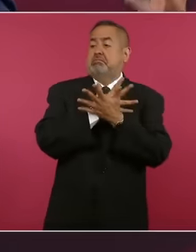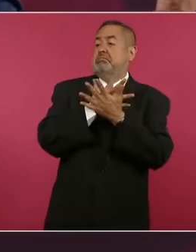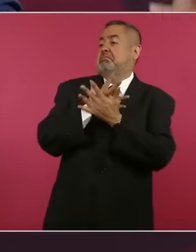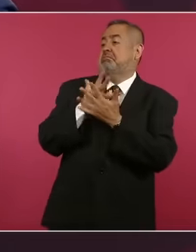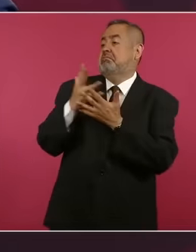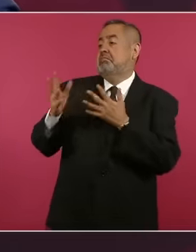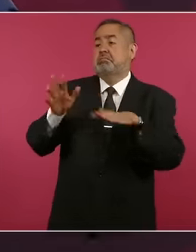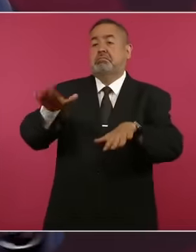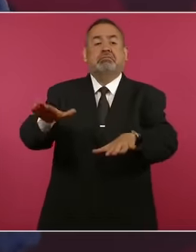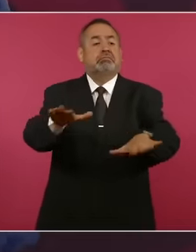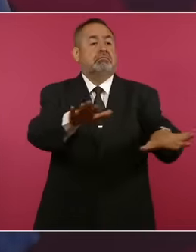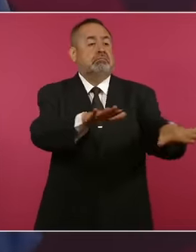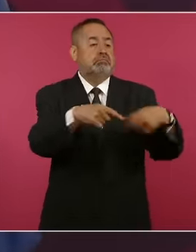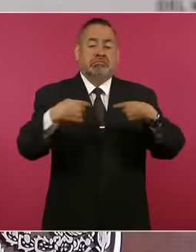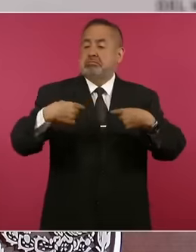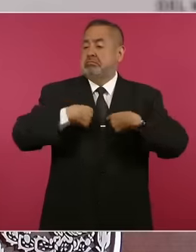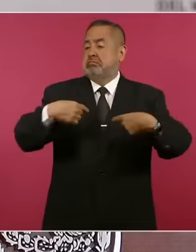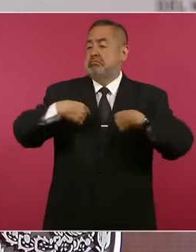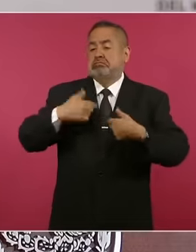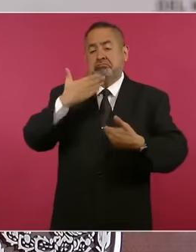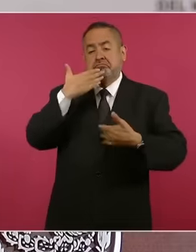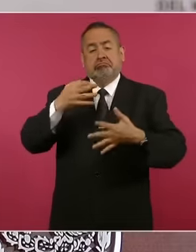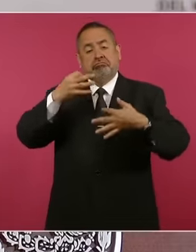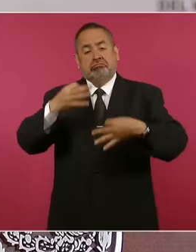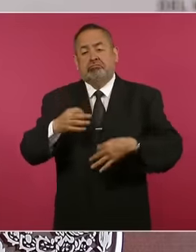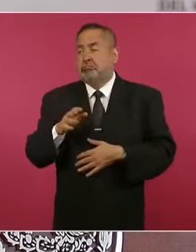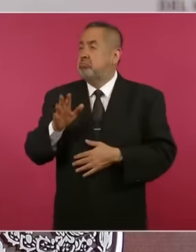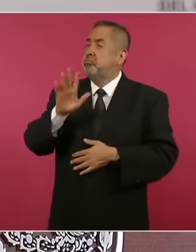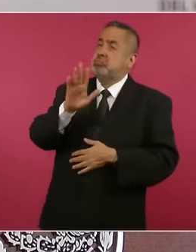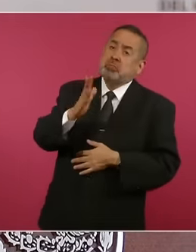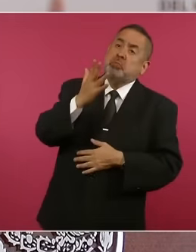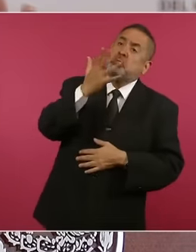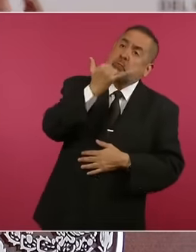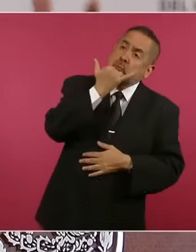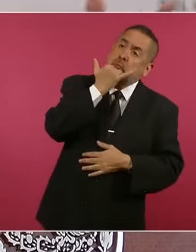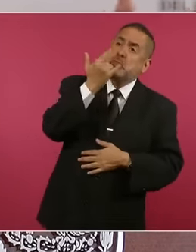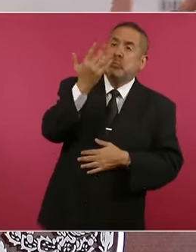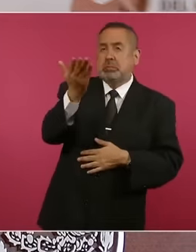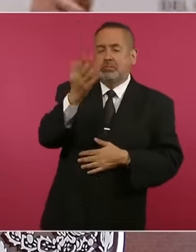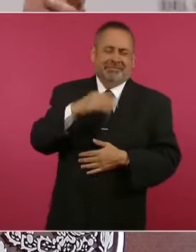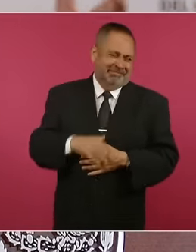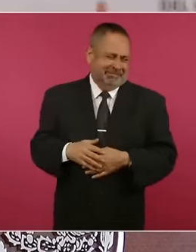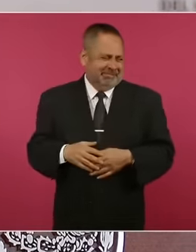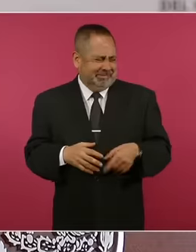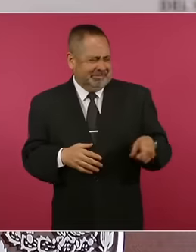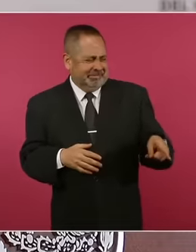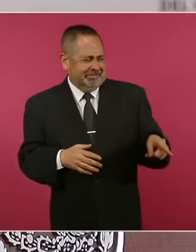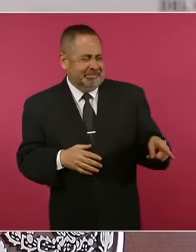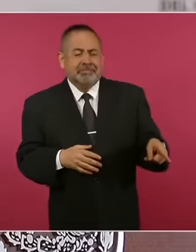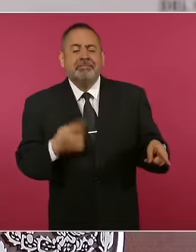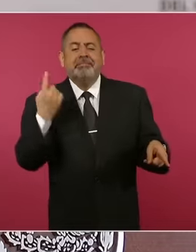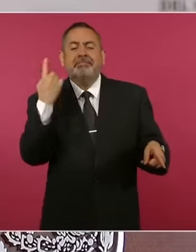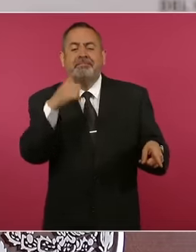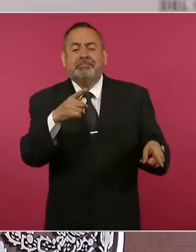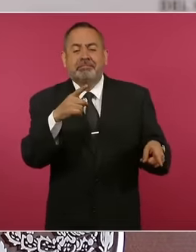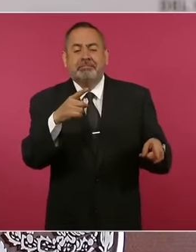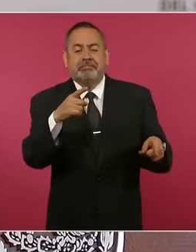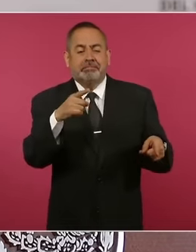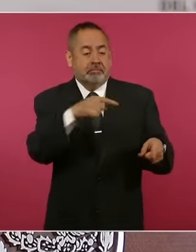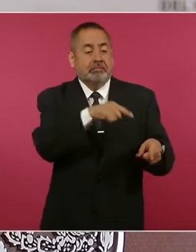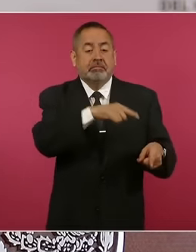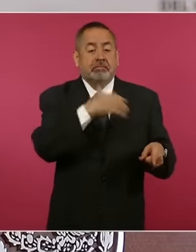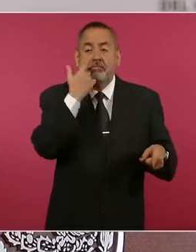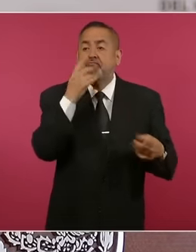para hacerse